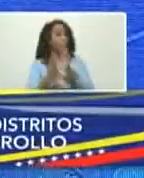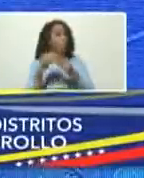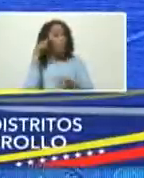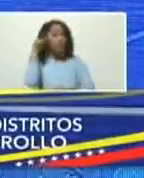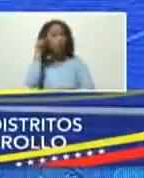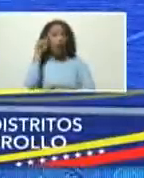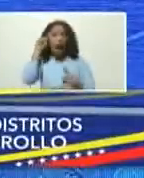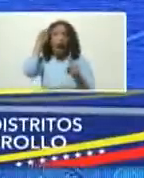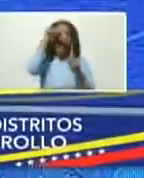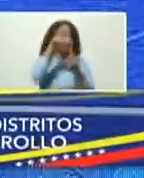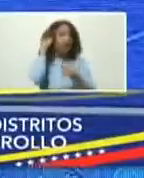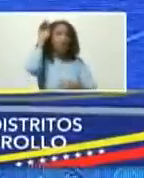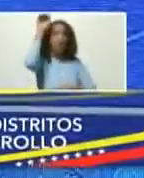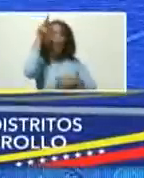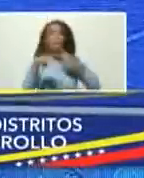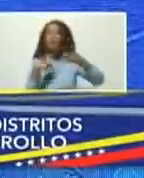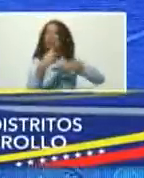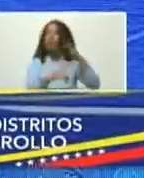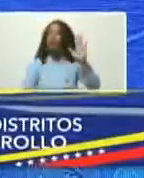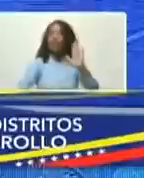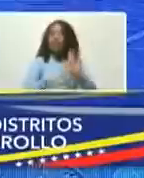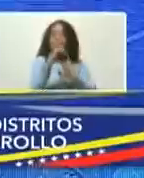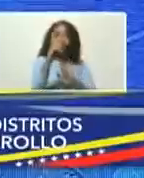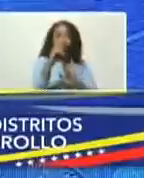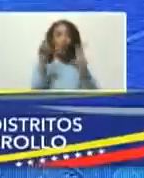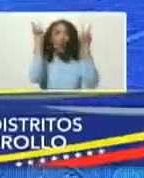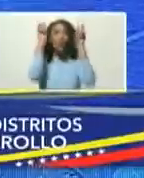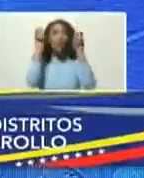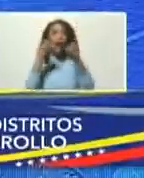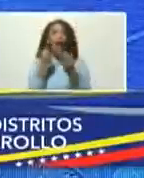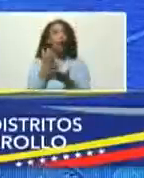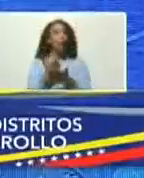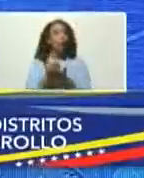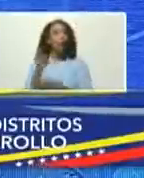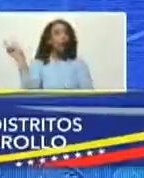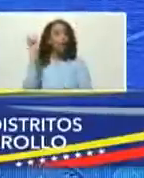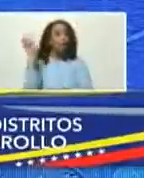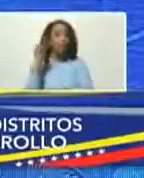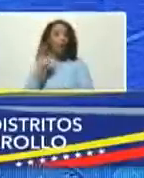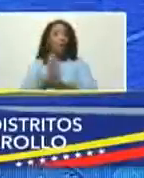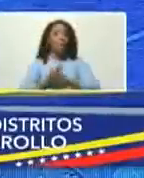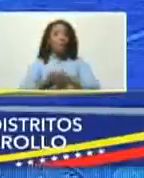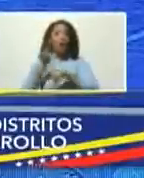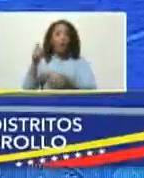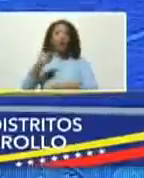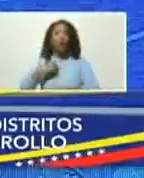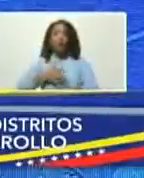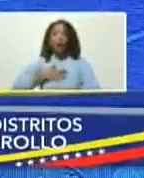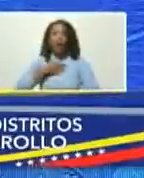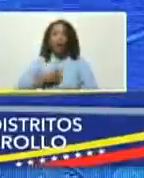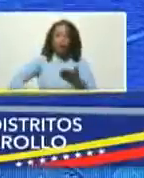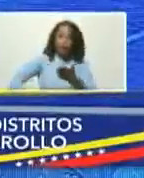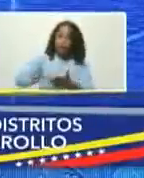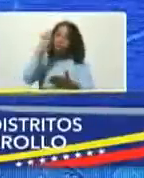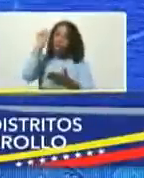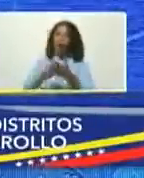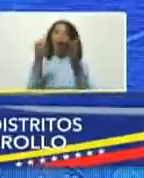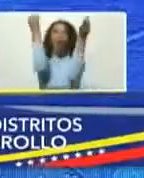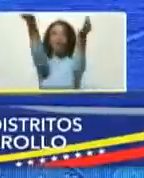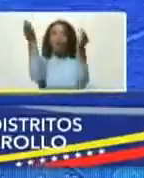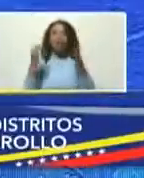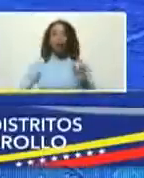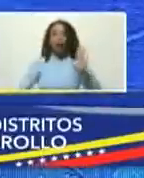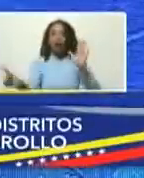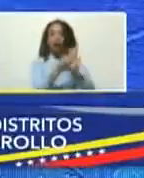futuro al proceso de desarrollo de la nueva economía venezolana por eso procedo a firmar oficial y